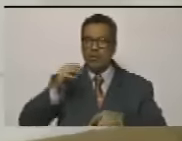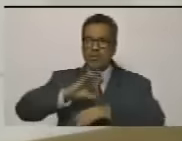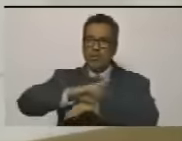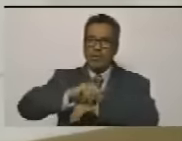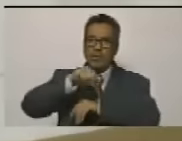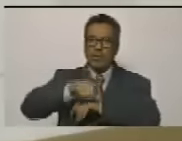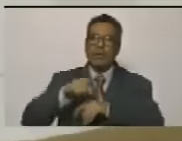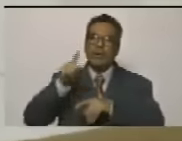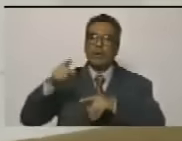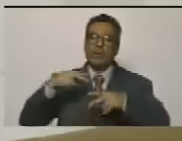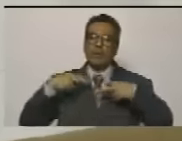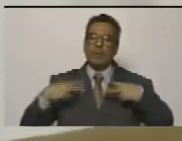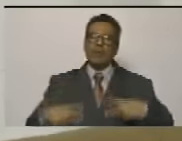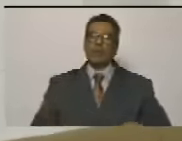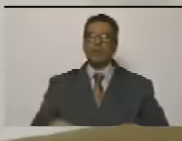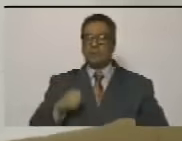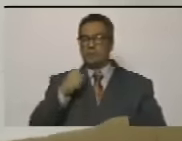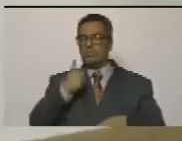robado dándose la gran vida